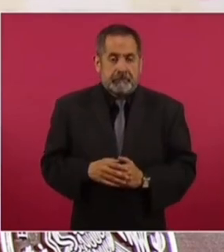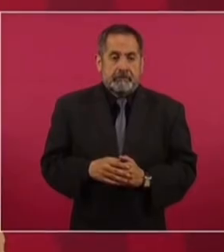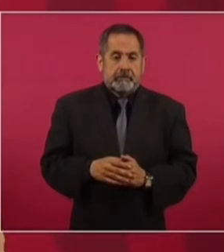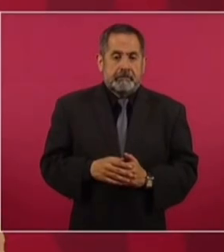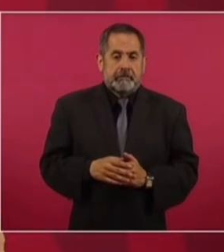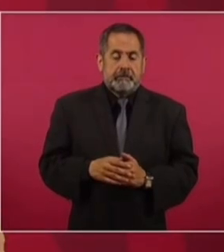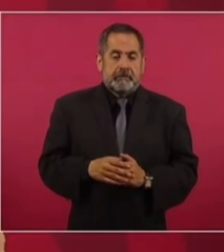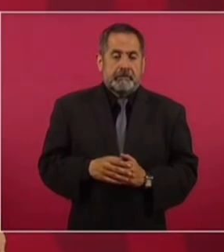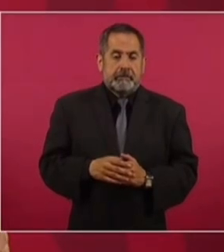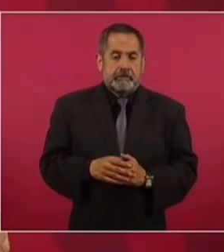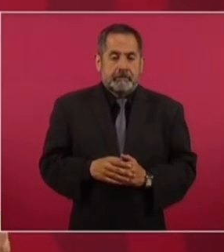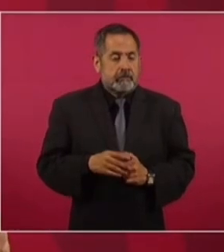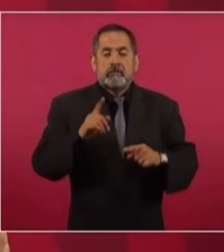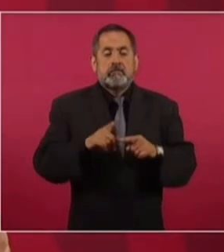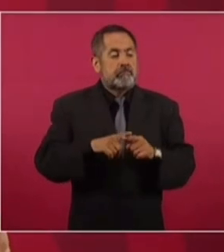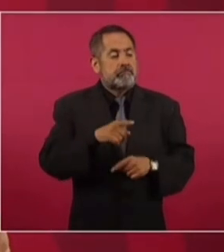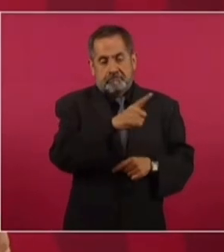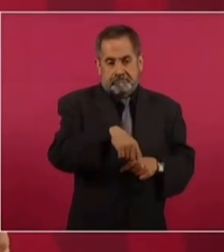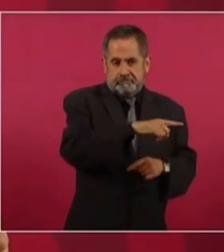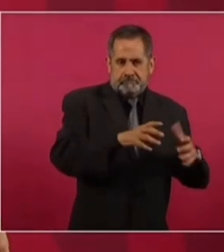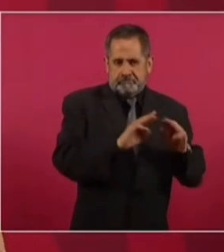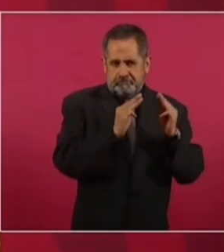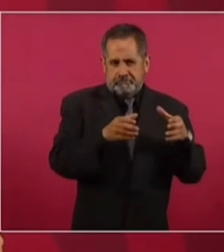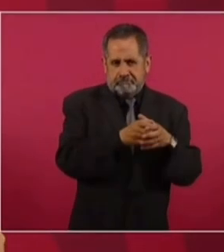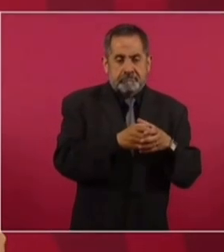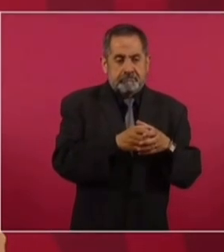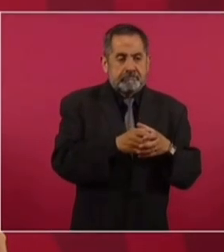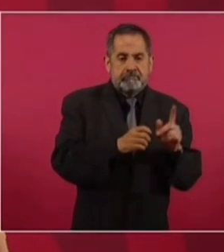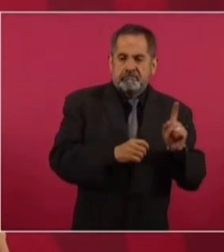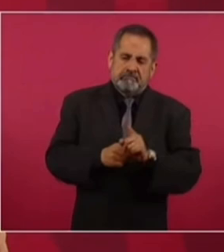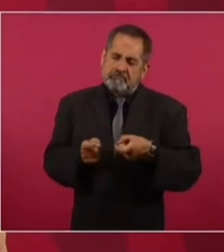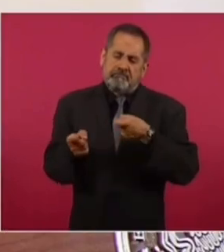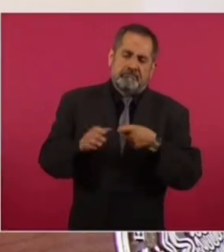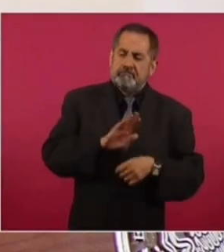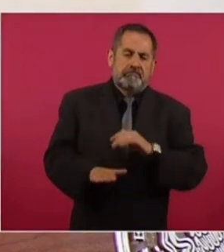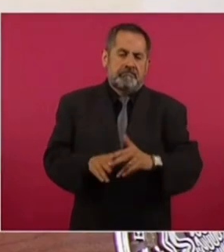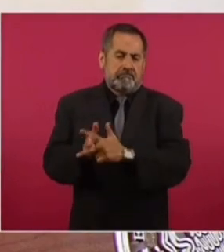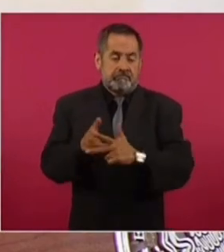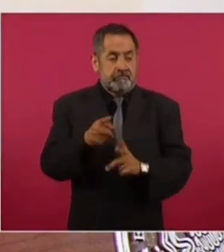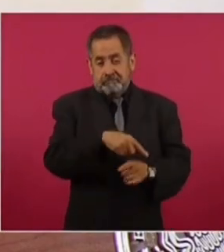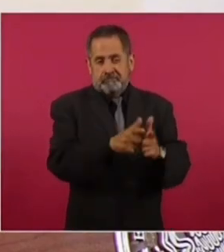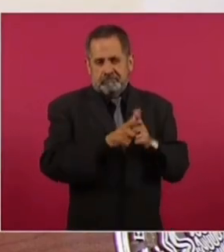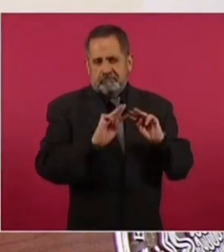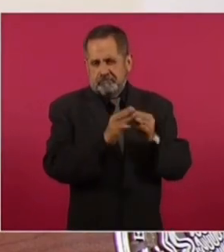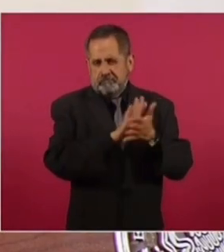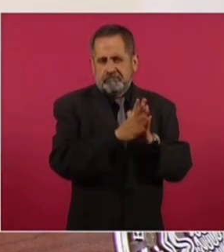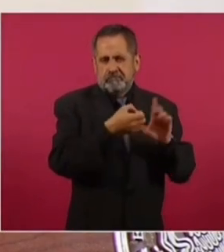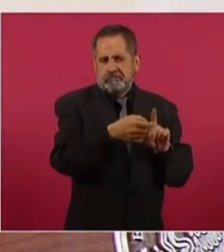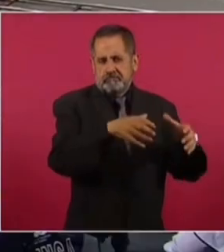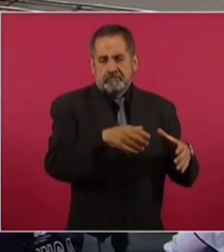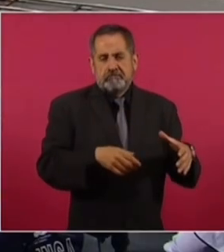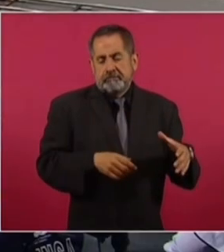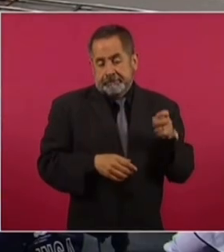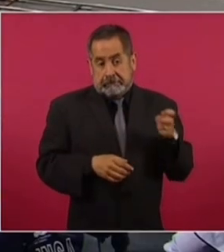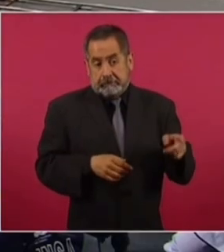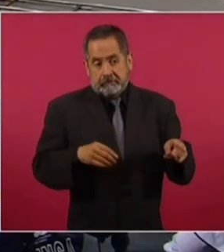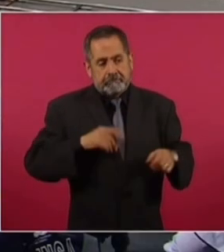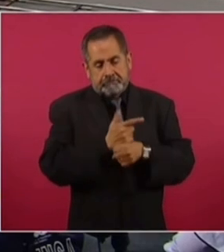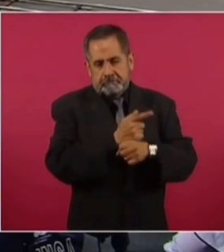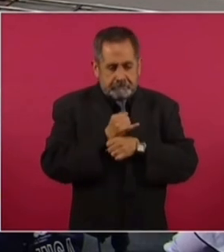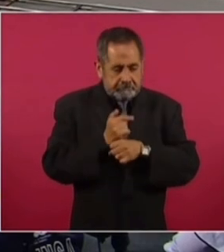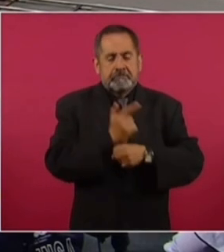donde han actuado gentes de la delincuencia organizada de los grupos de delincuentes.